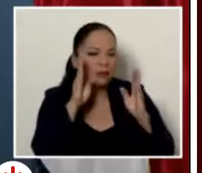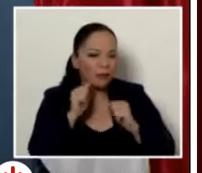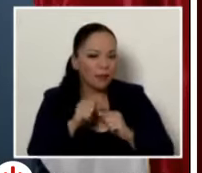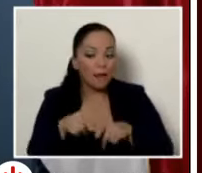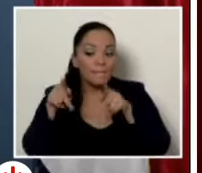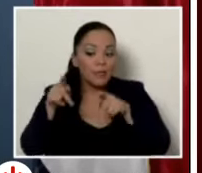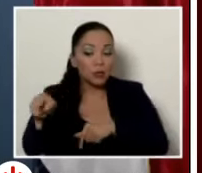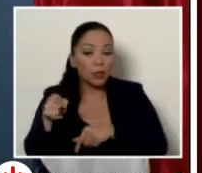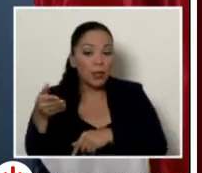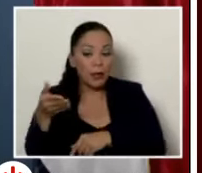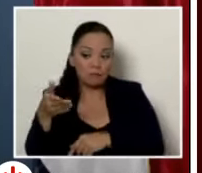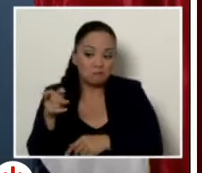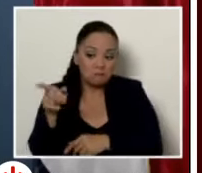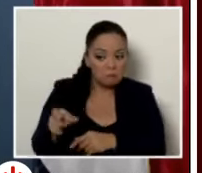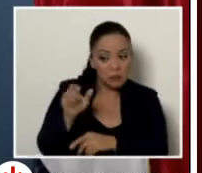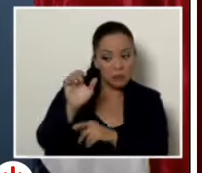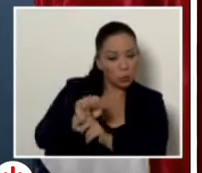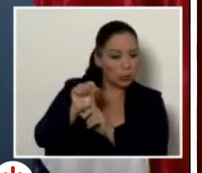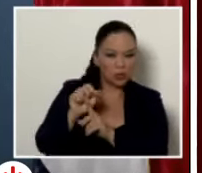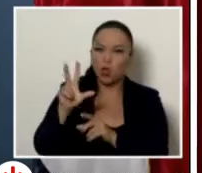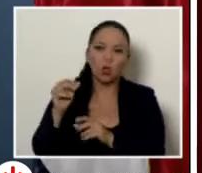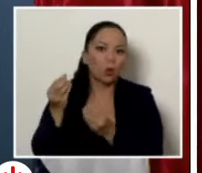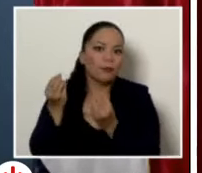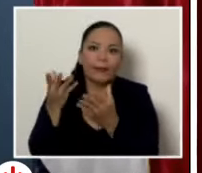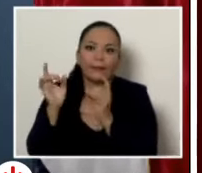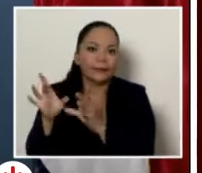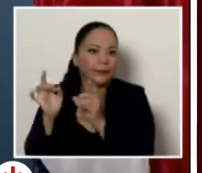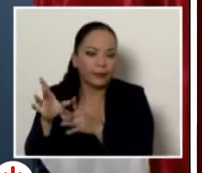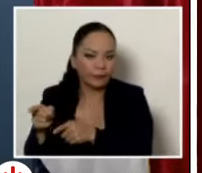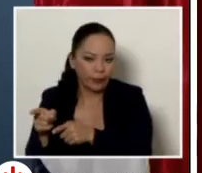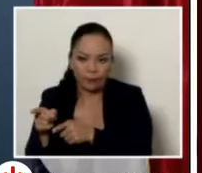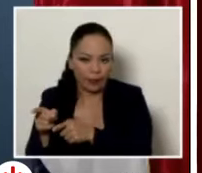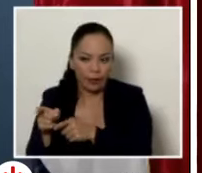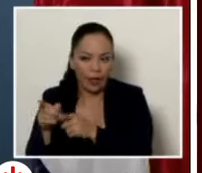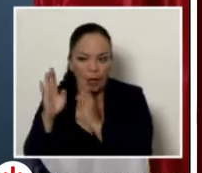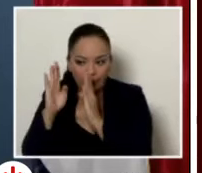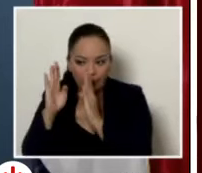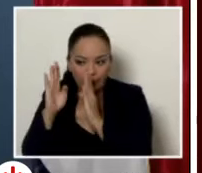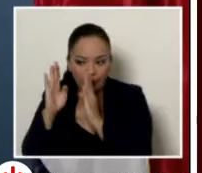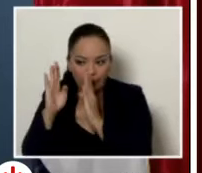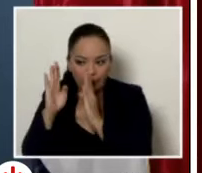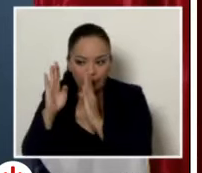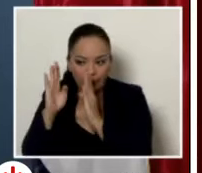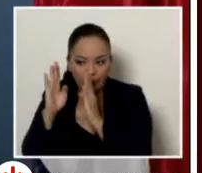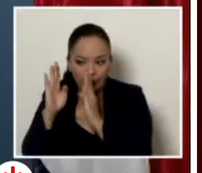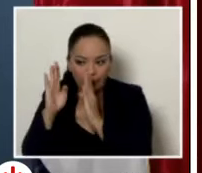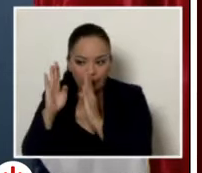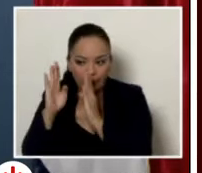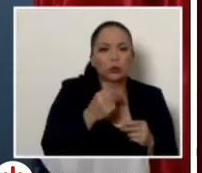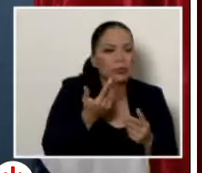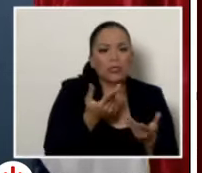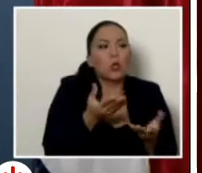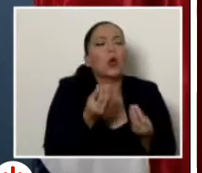gente a llamar? ¿O al que está muy mal y no tiene el tiempo para estar llamando? Entonces,